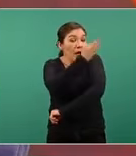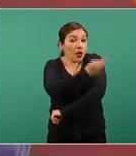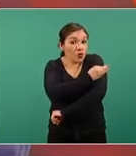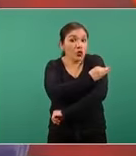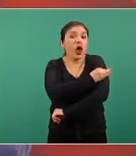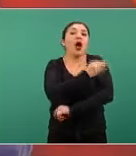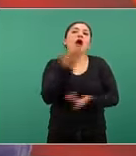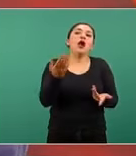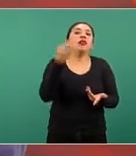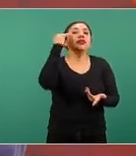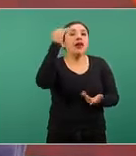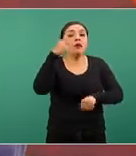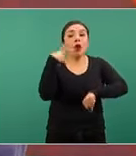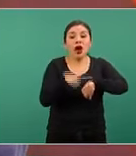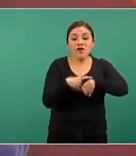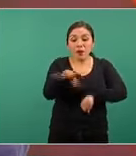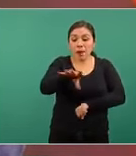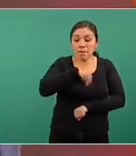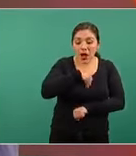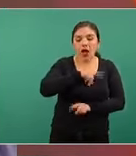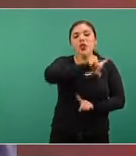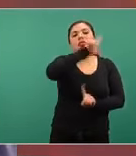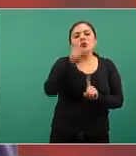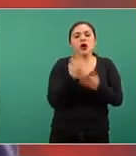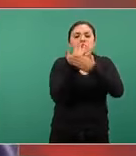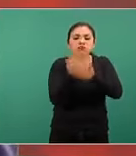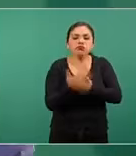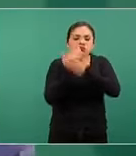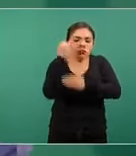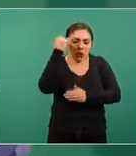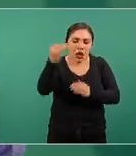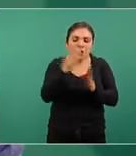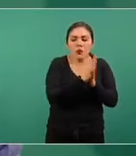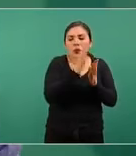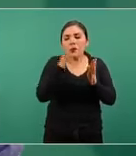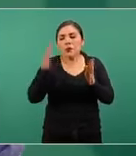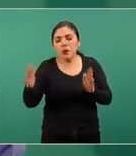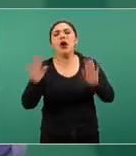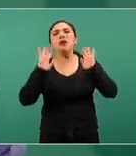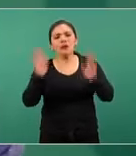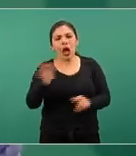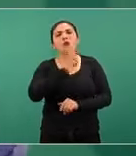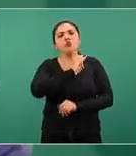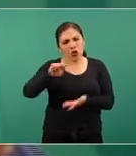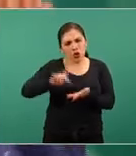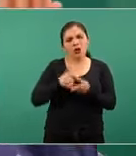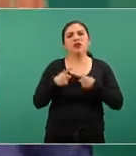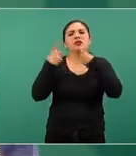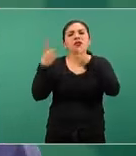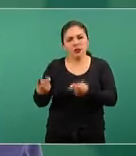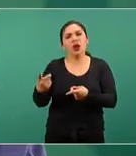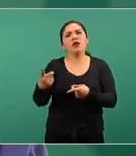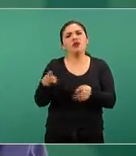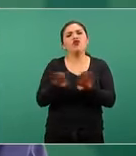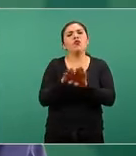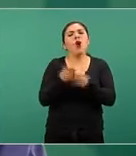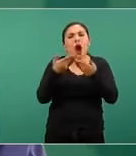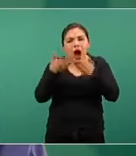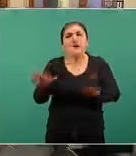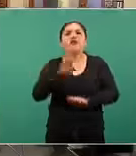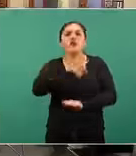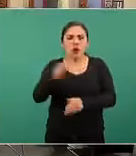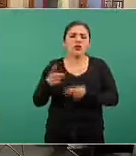o el momento de la infección y esos límites de tiempo ya les dan luz verde para donar